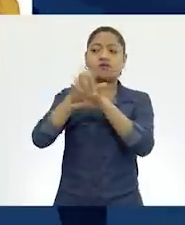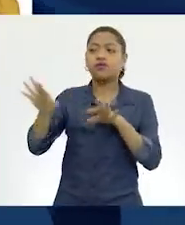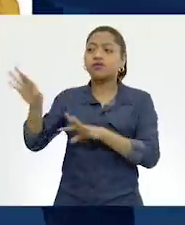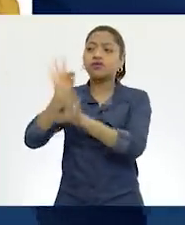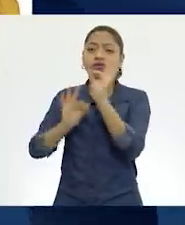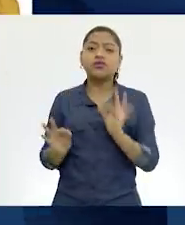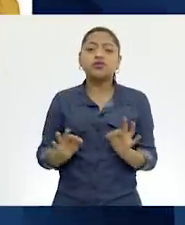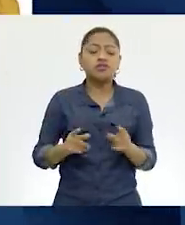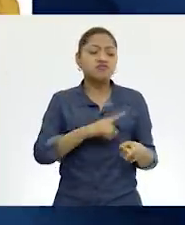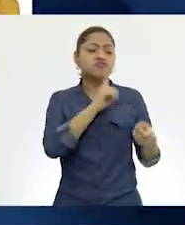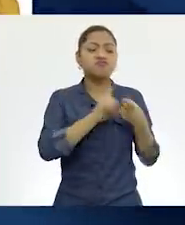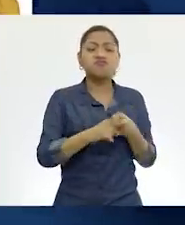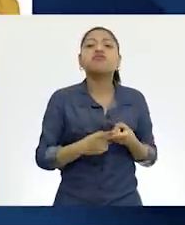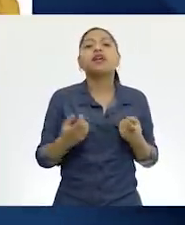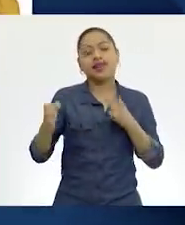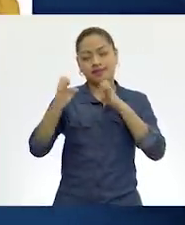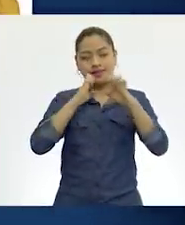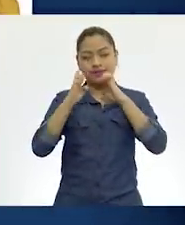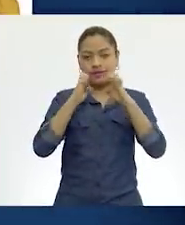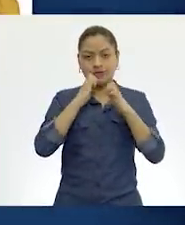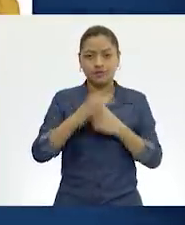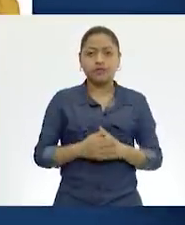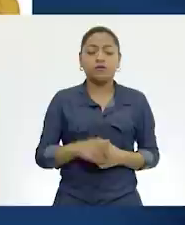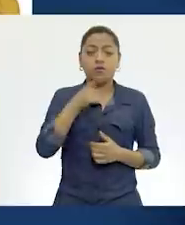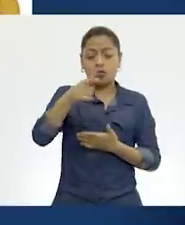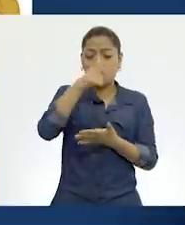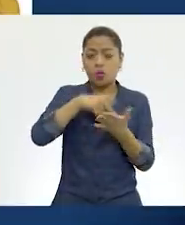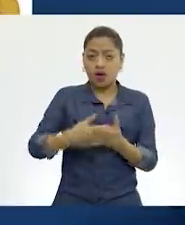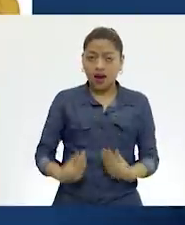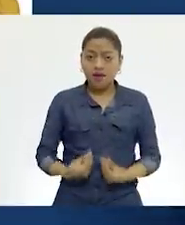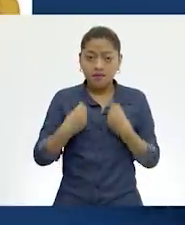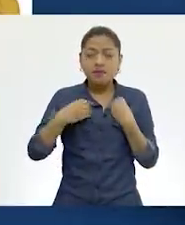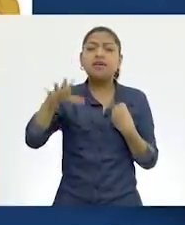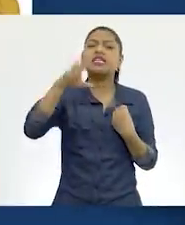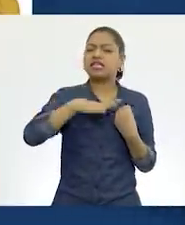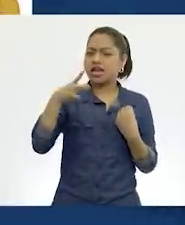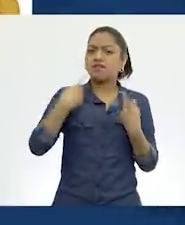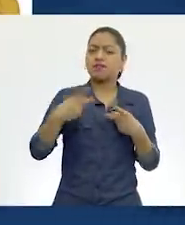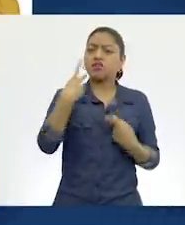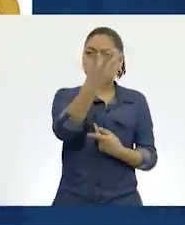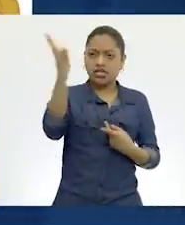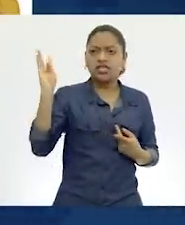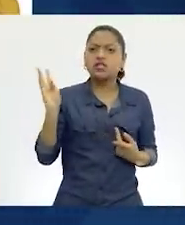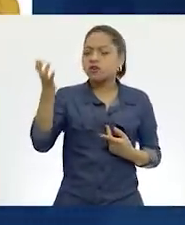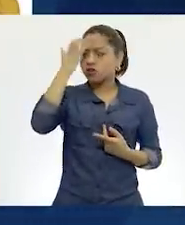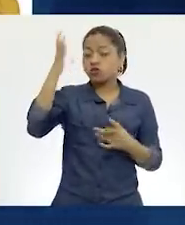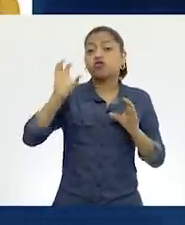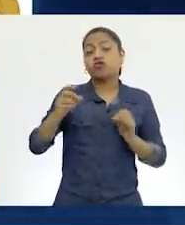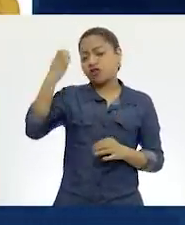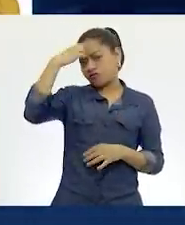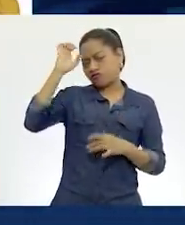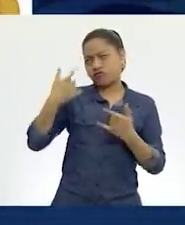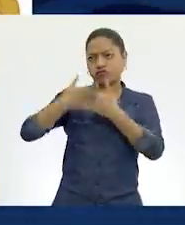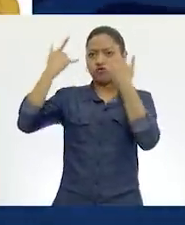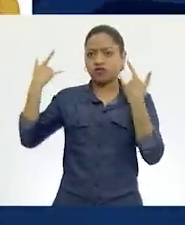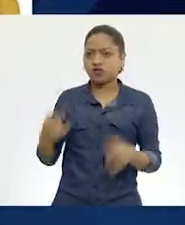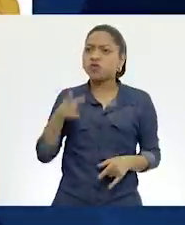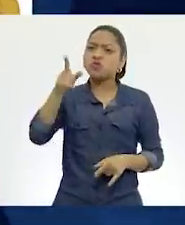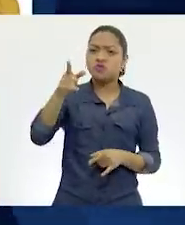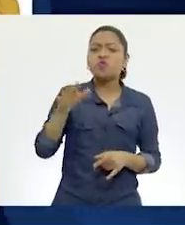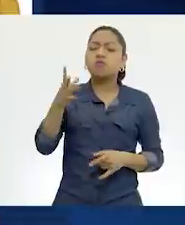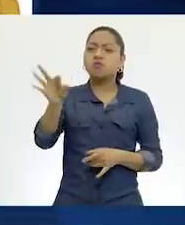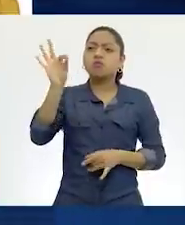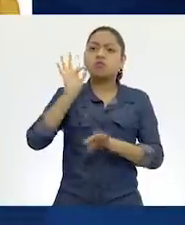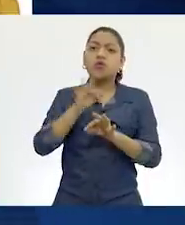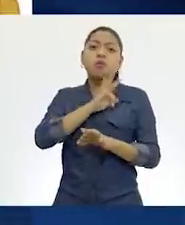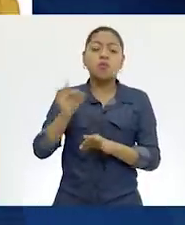través de una entrevista. En el lugar donde vives, hay personas que por sus conocimientos o experiencias pueden contribuir